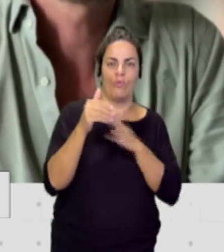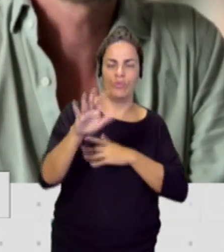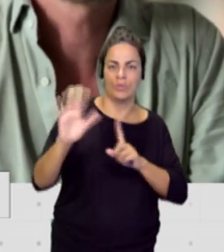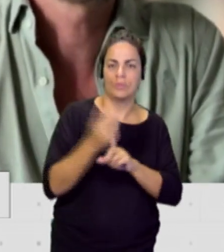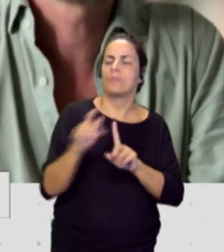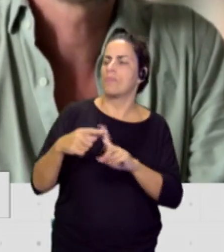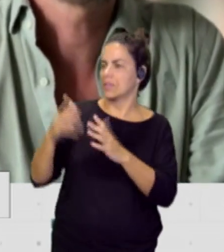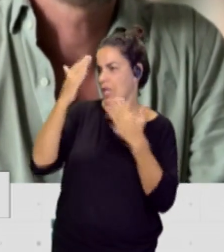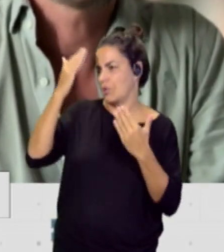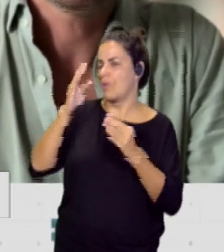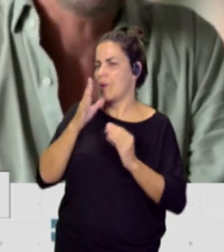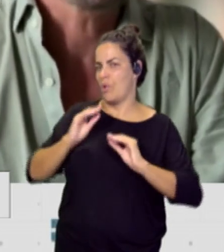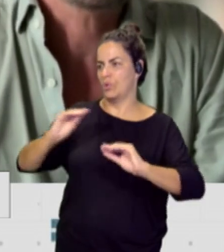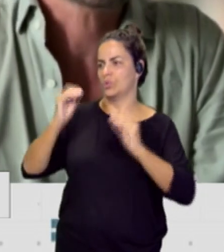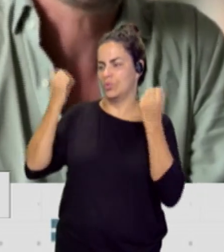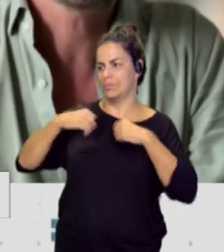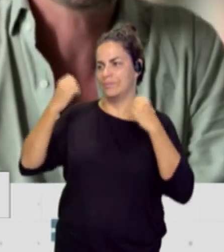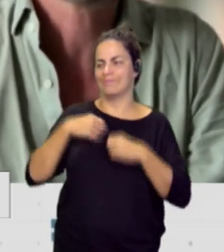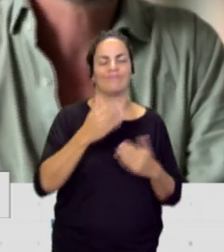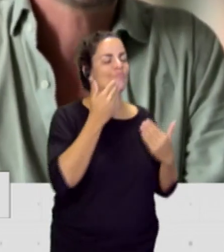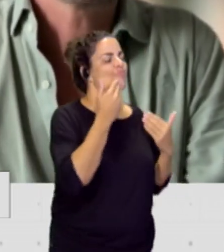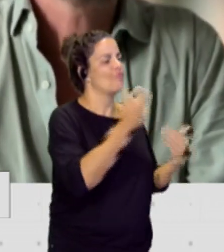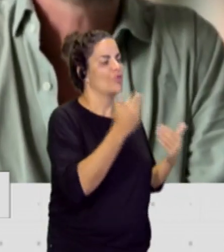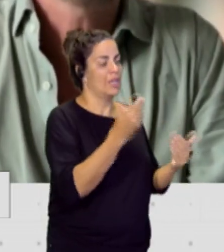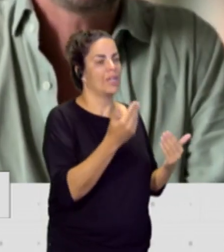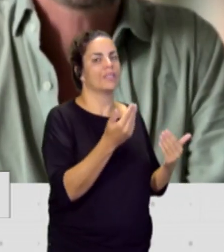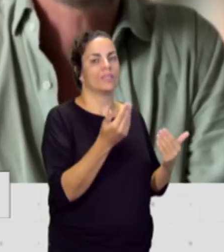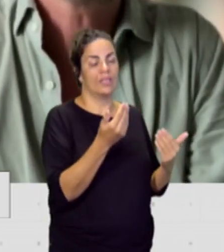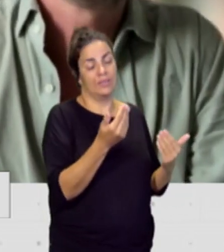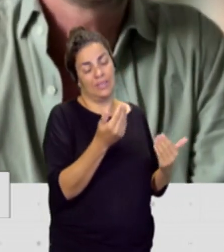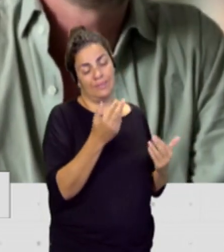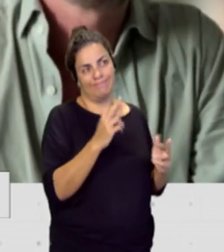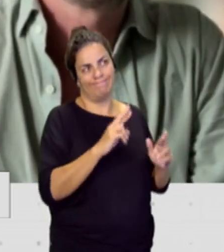por las acciones que están haciendo ustedes. Muchas gracias, muchas gracias y ojalá todo esto merezca la pena. Sí, seguro.